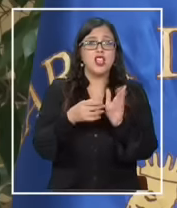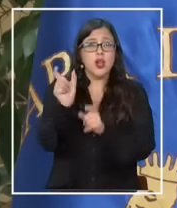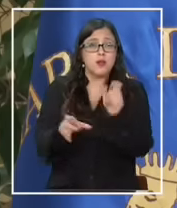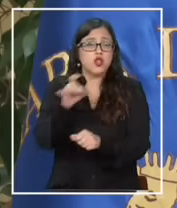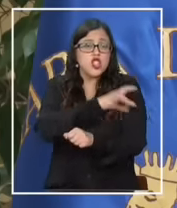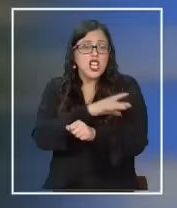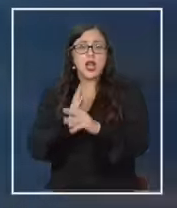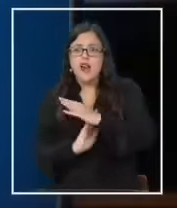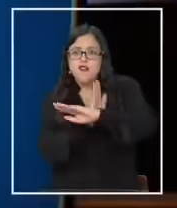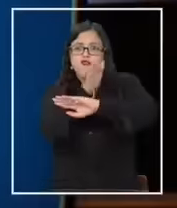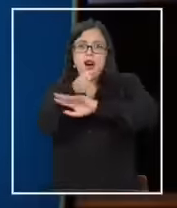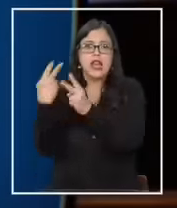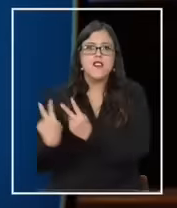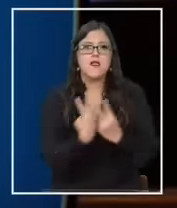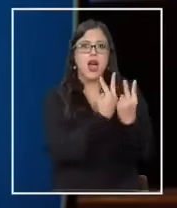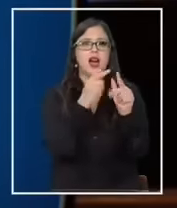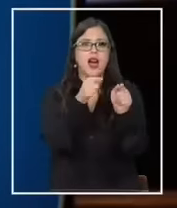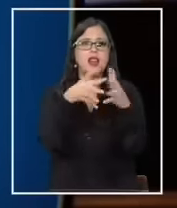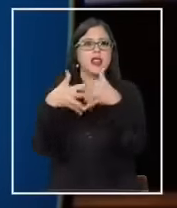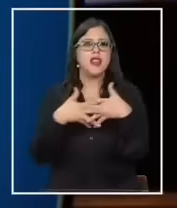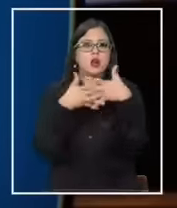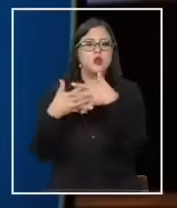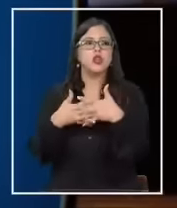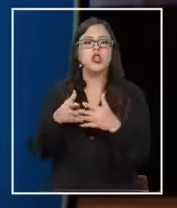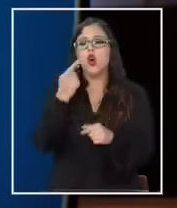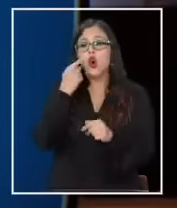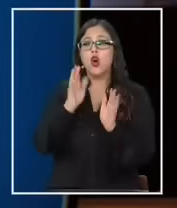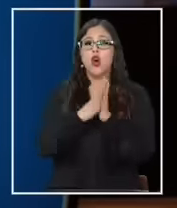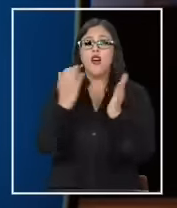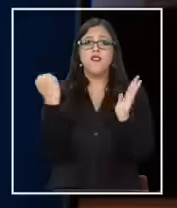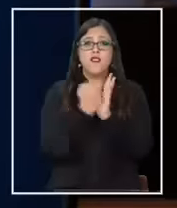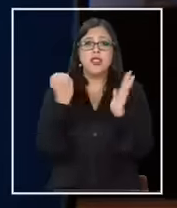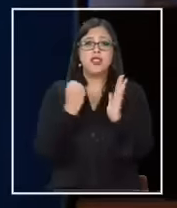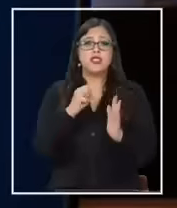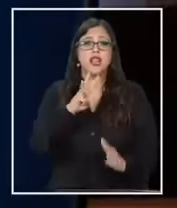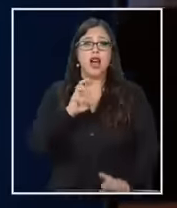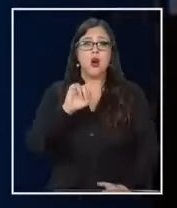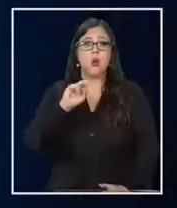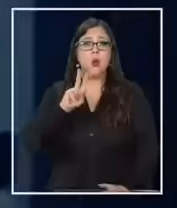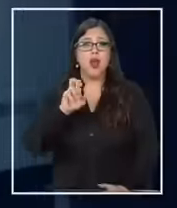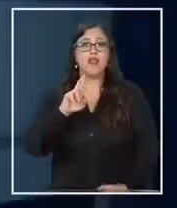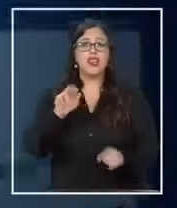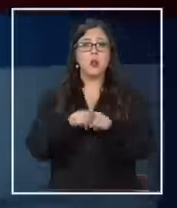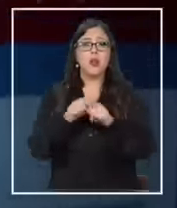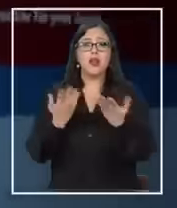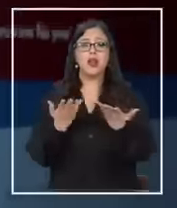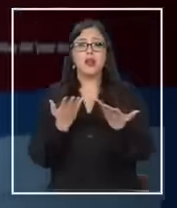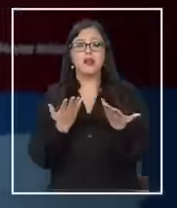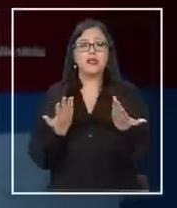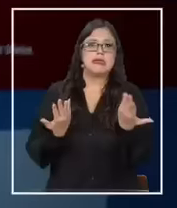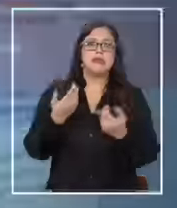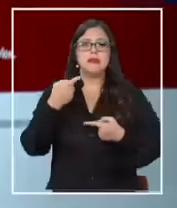sus fechorías a Estados Unidos. Pero mientras la visa waiver está en la cuerda floja para nuestro país, desde el Partido Demócratas